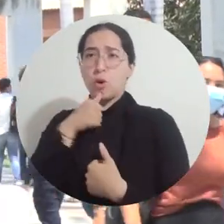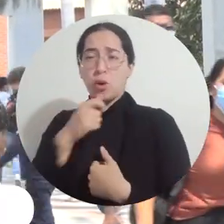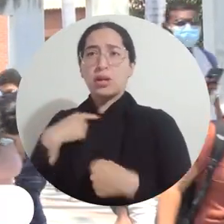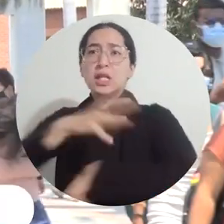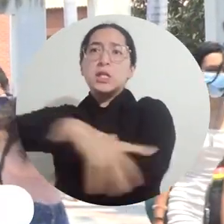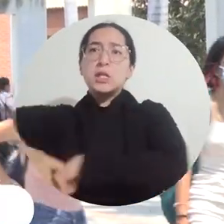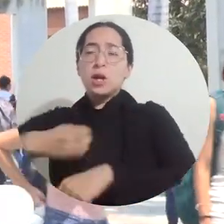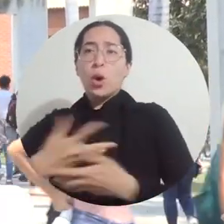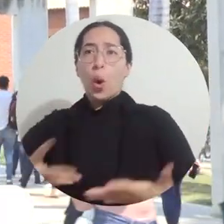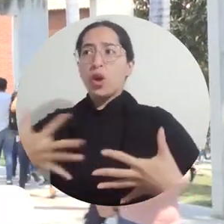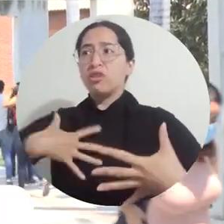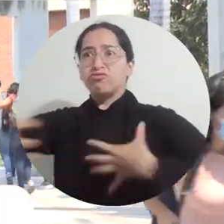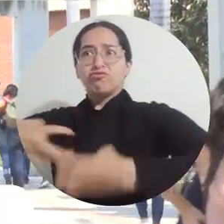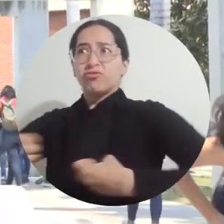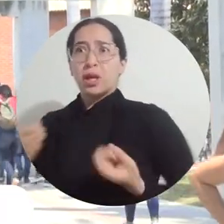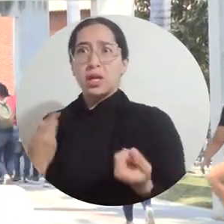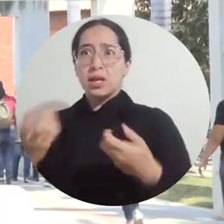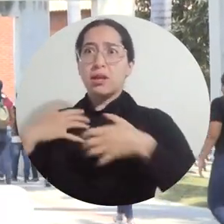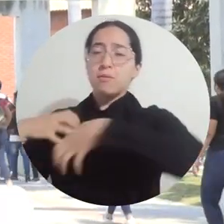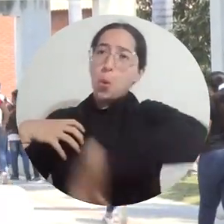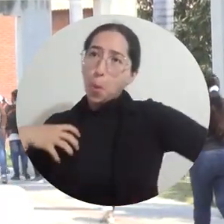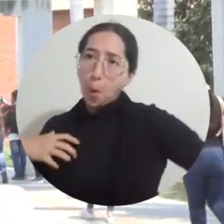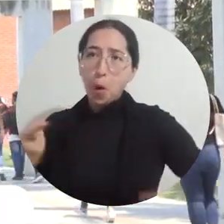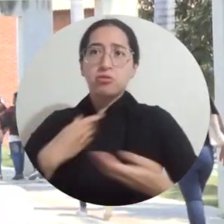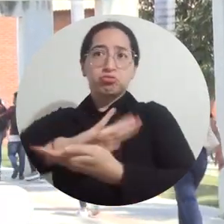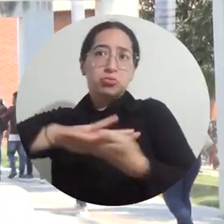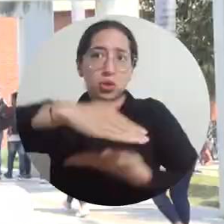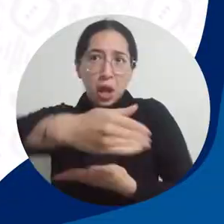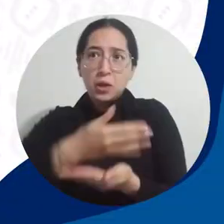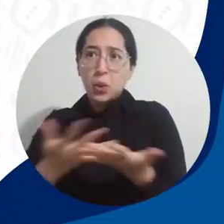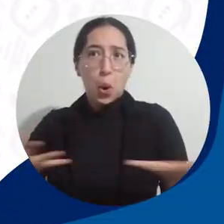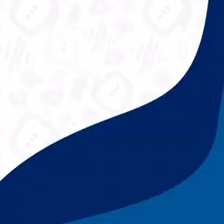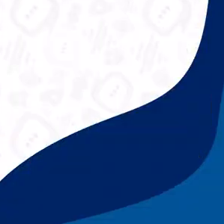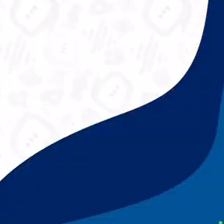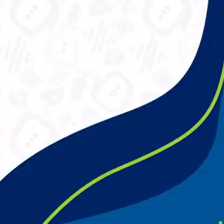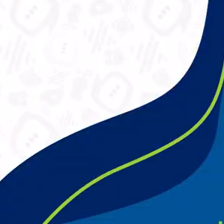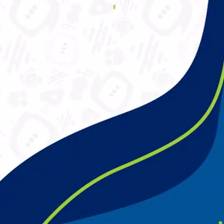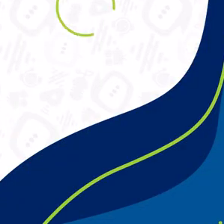me gritaron mis implementos de estudio, mi bolso, mi portátil.